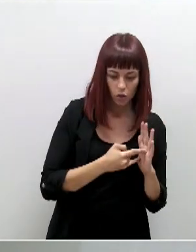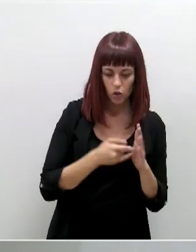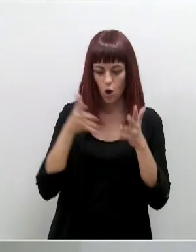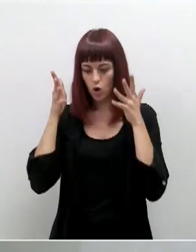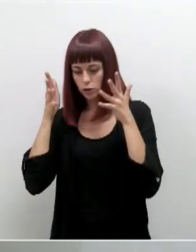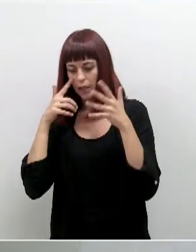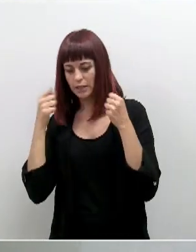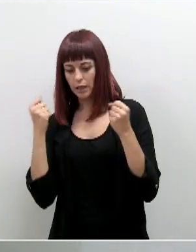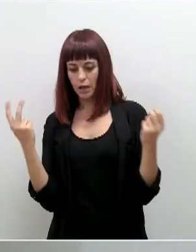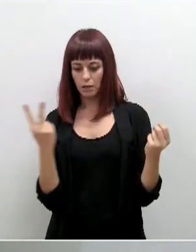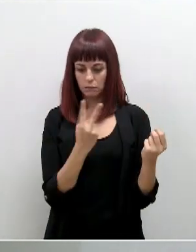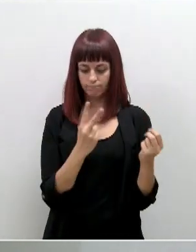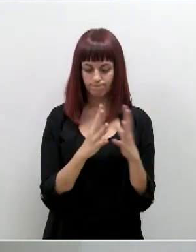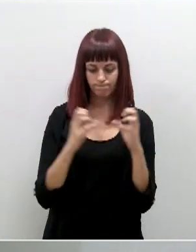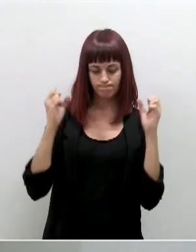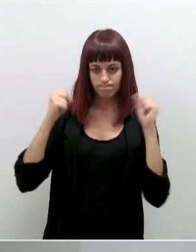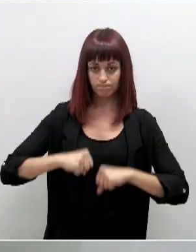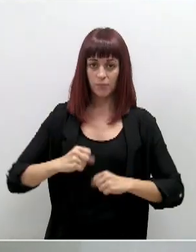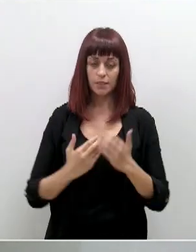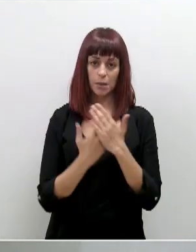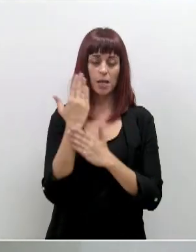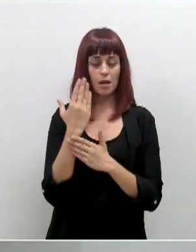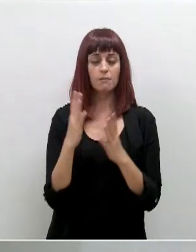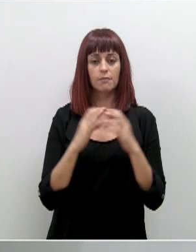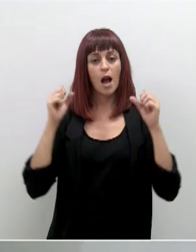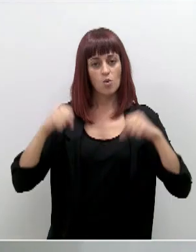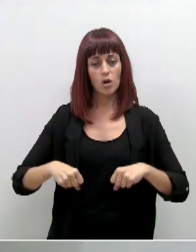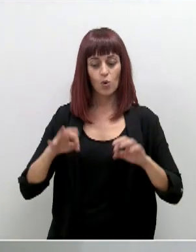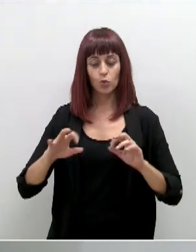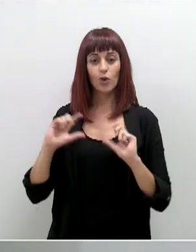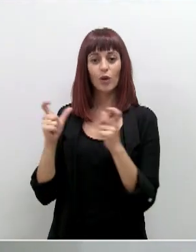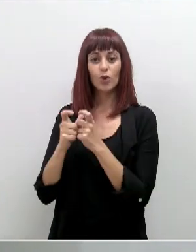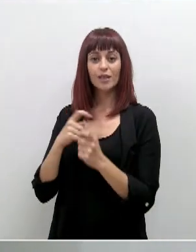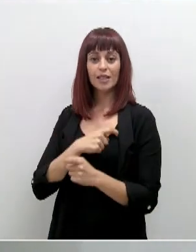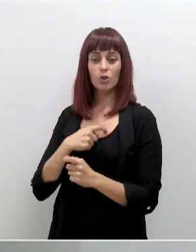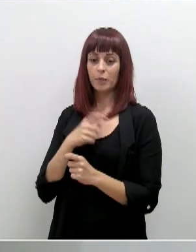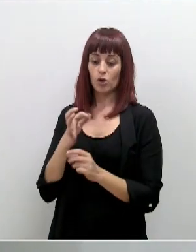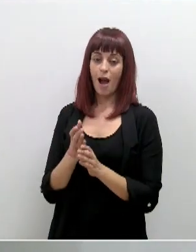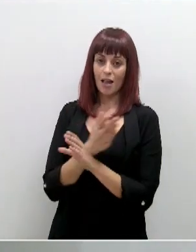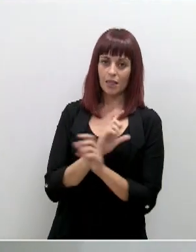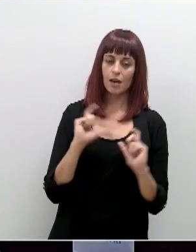consejería y ese es el acuerdo que se ha llegado esta mañana en la reunión previa al Comité de Seguimiento COVID.